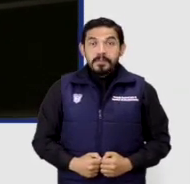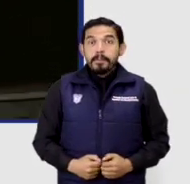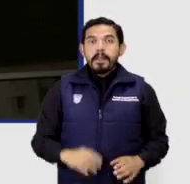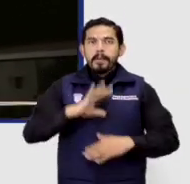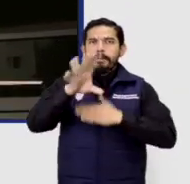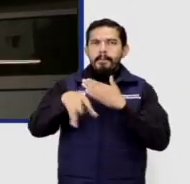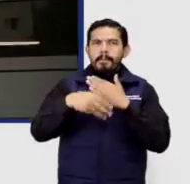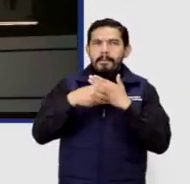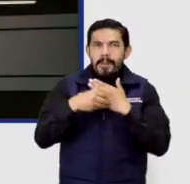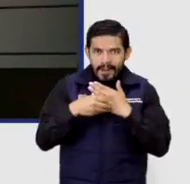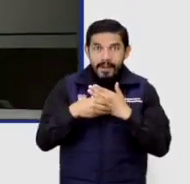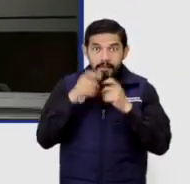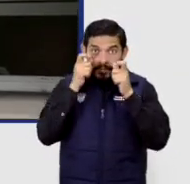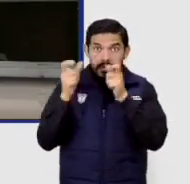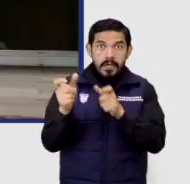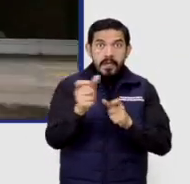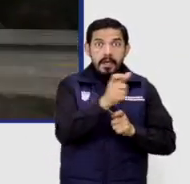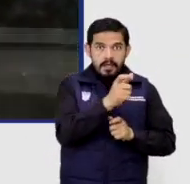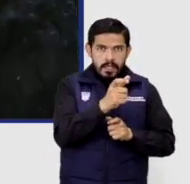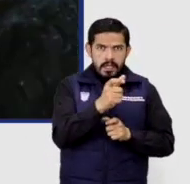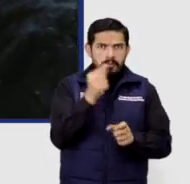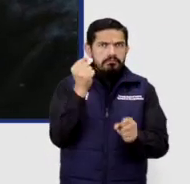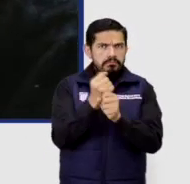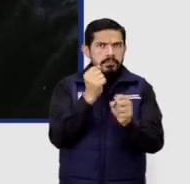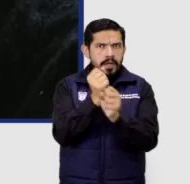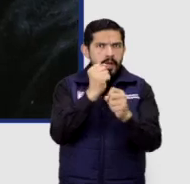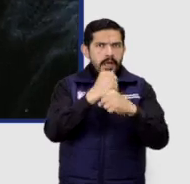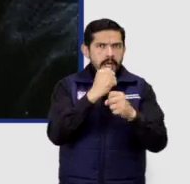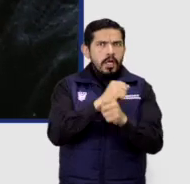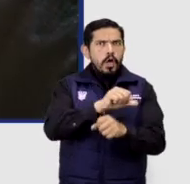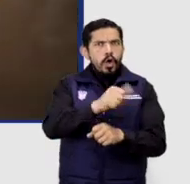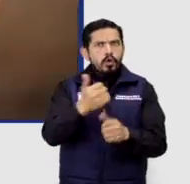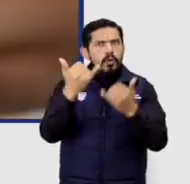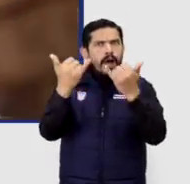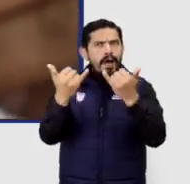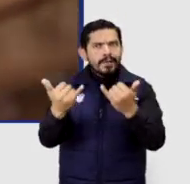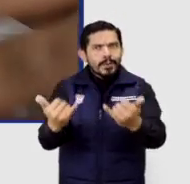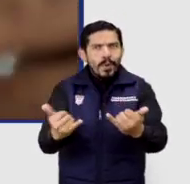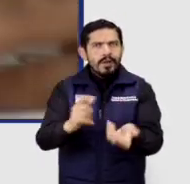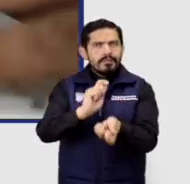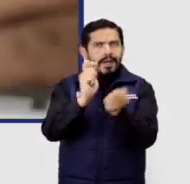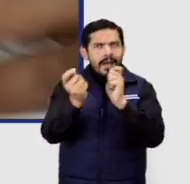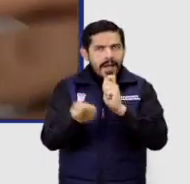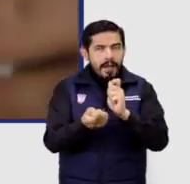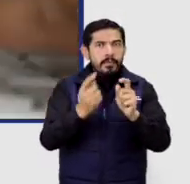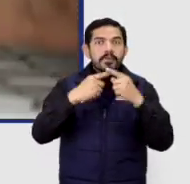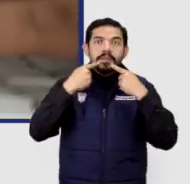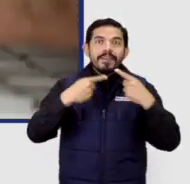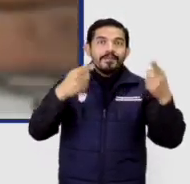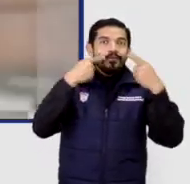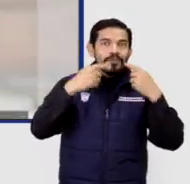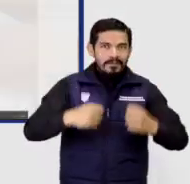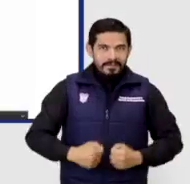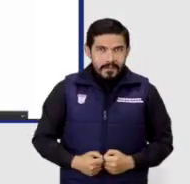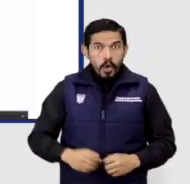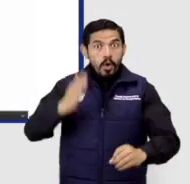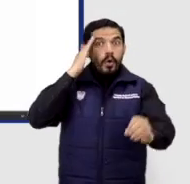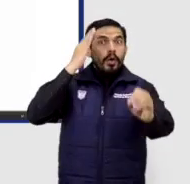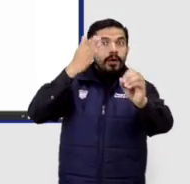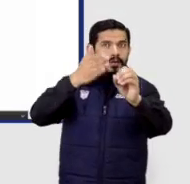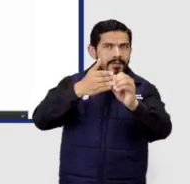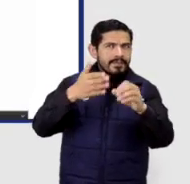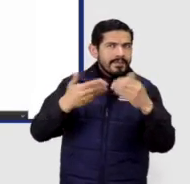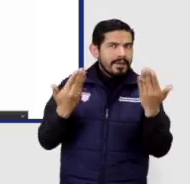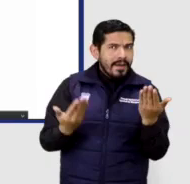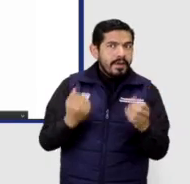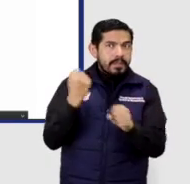Complementariamente, Fiscalía trabaja en la implementación de otras actualizaciones para sus canales de difusión, con la finalidad de que el